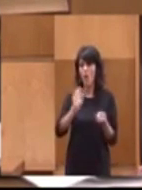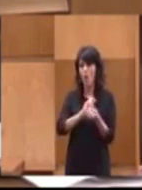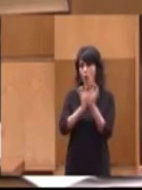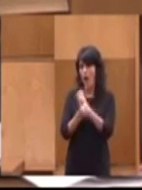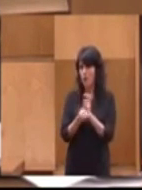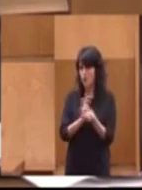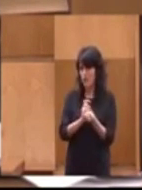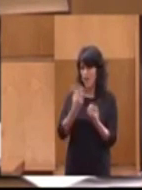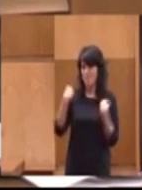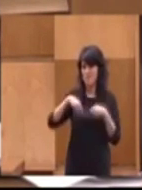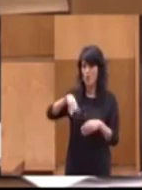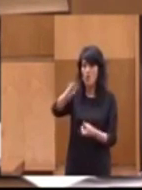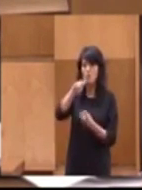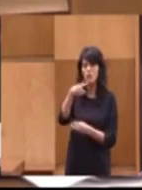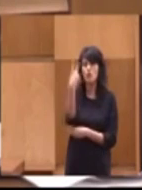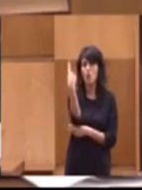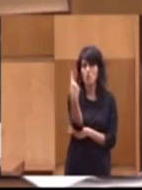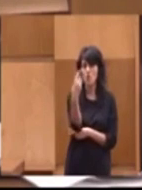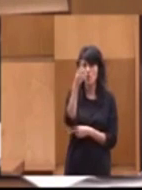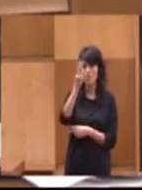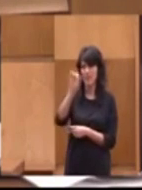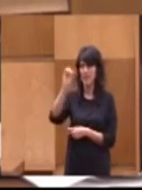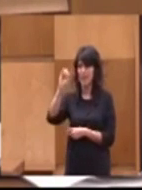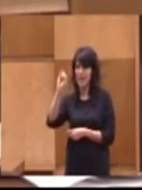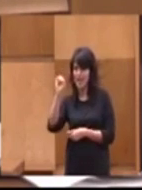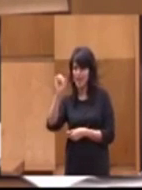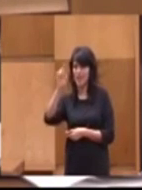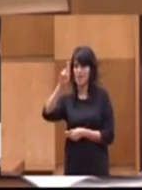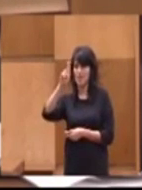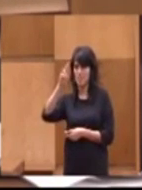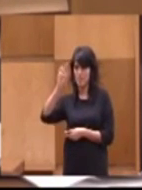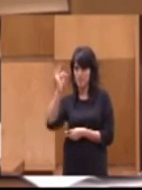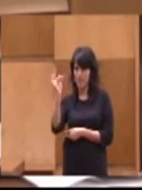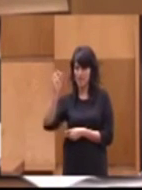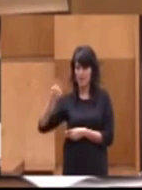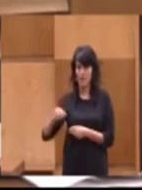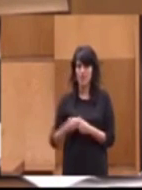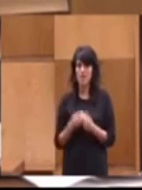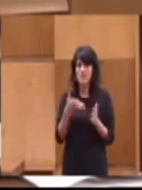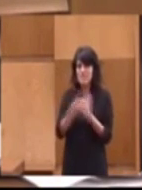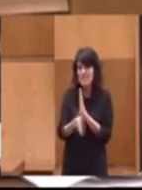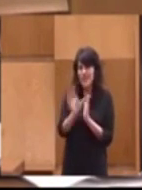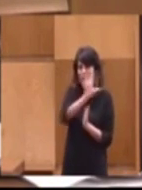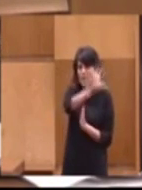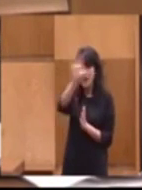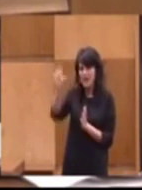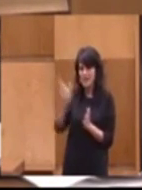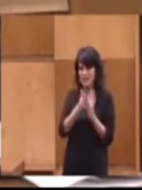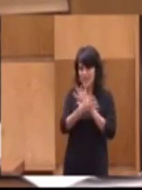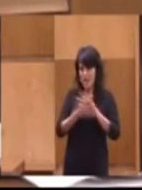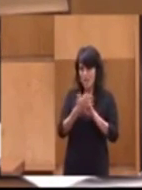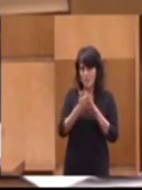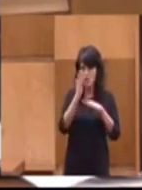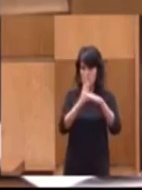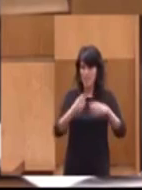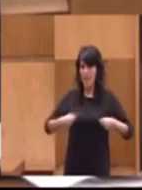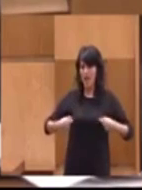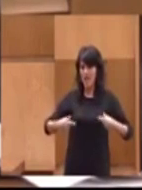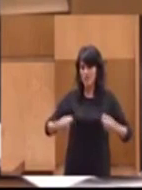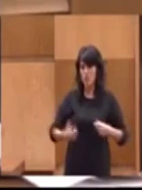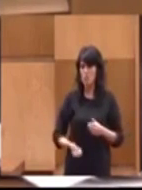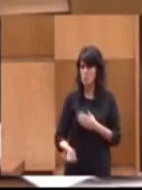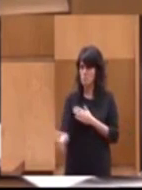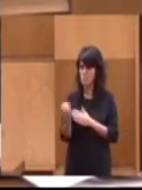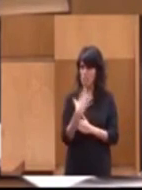se financia con un solo impuesto, con el IRPF. Es más, estamos hablando de países que tienen una media de gasto muy superior a